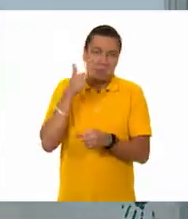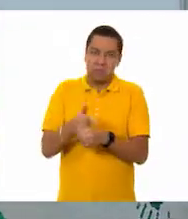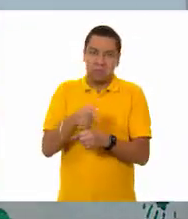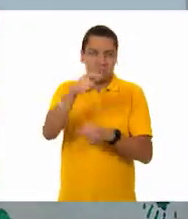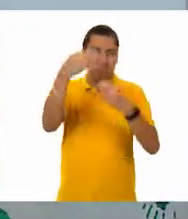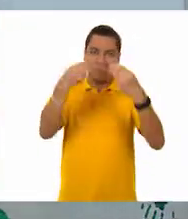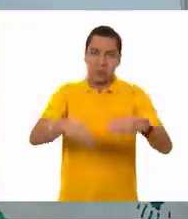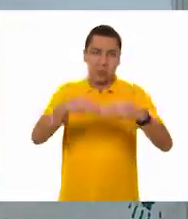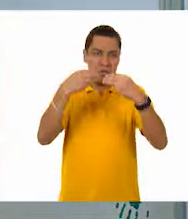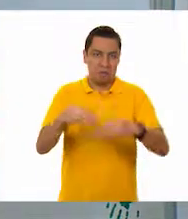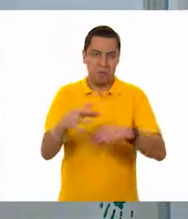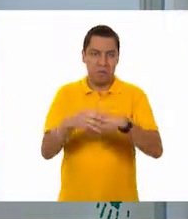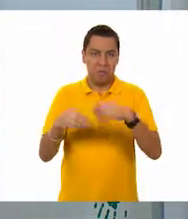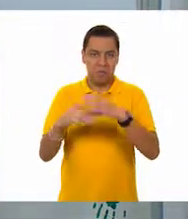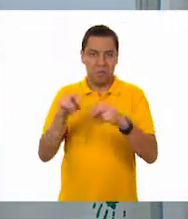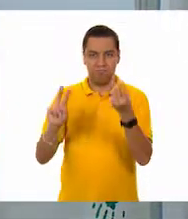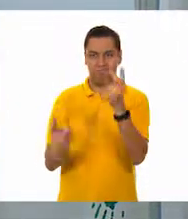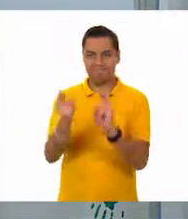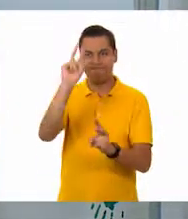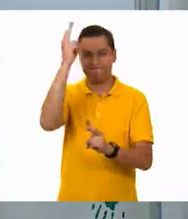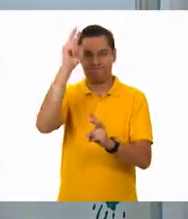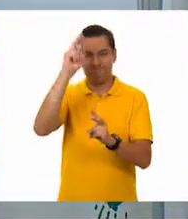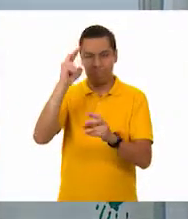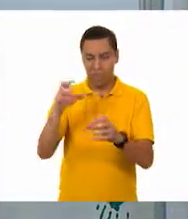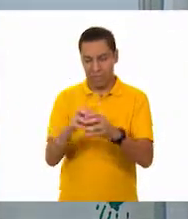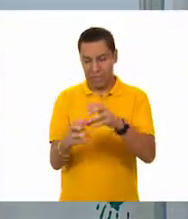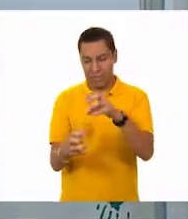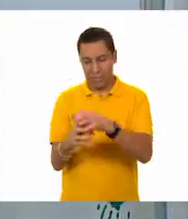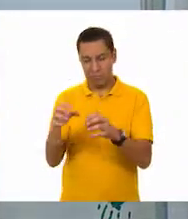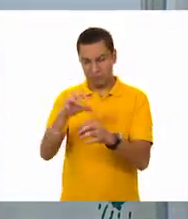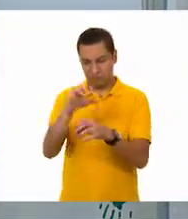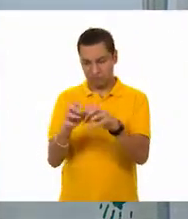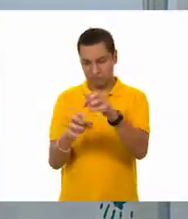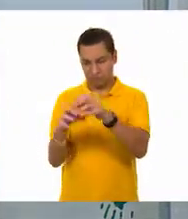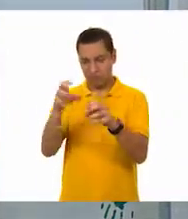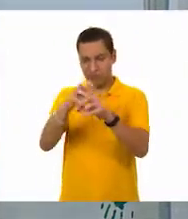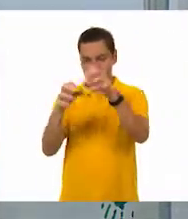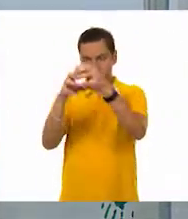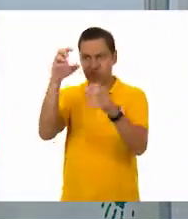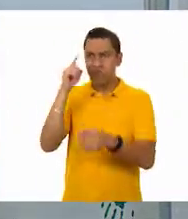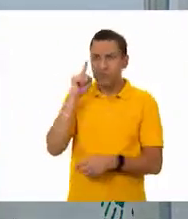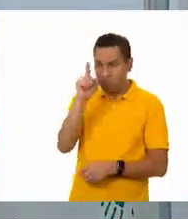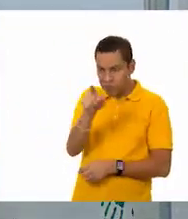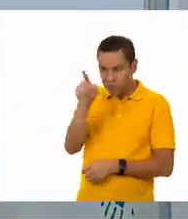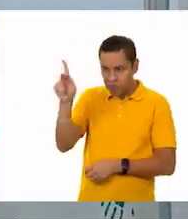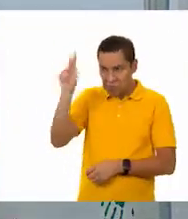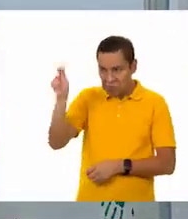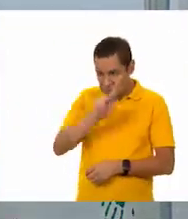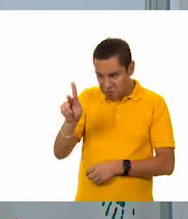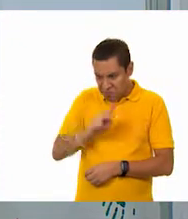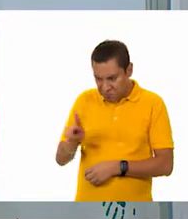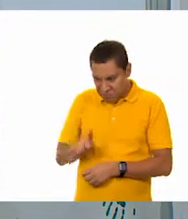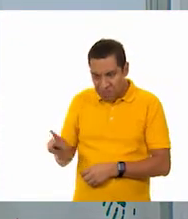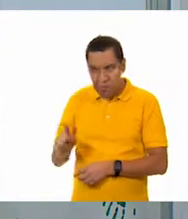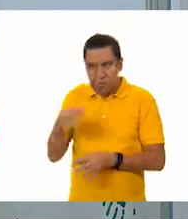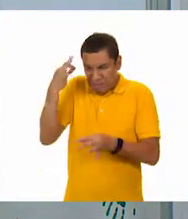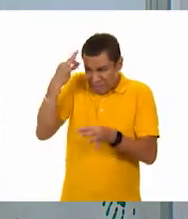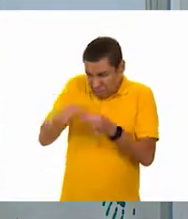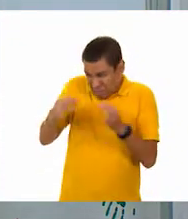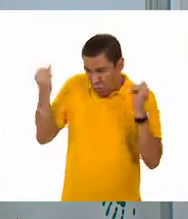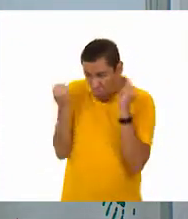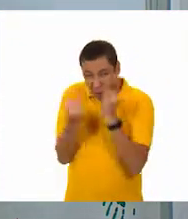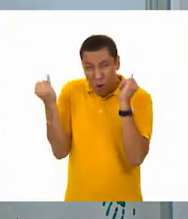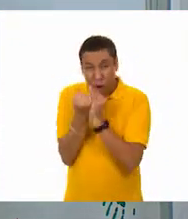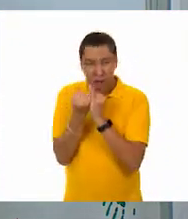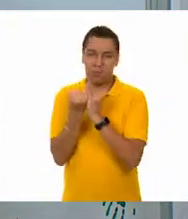acompañar a la verdulería, que hay una torre de manzanas. Y no hay manzanas que se parezcan. Las de cierta forma, tienen diferente